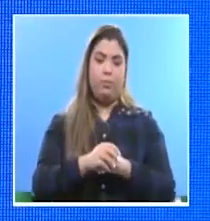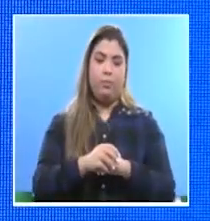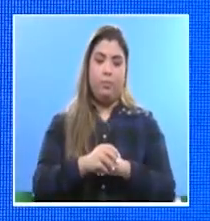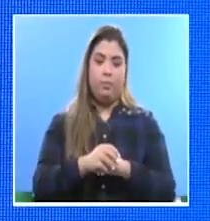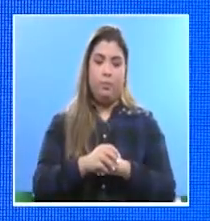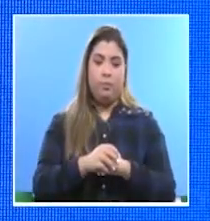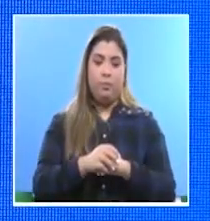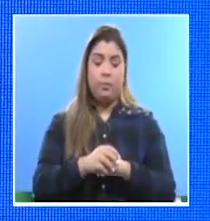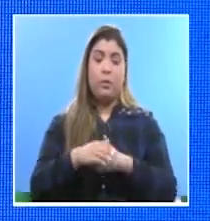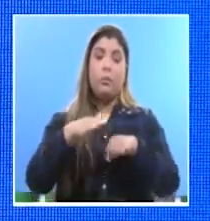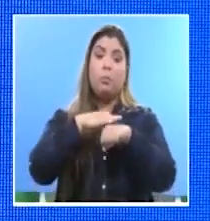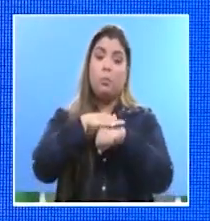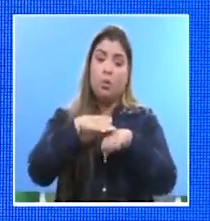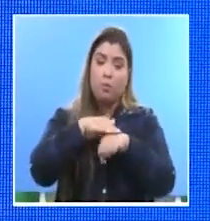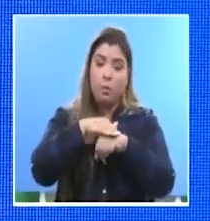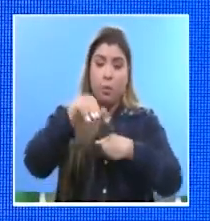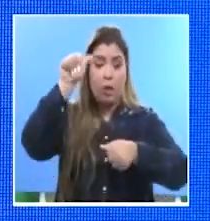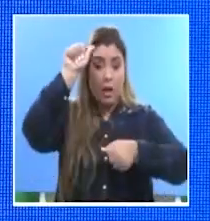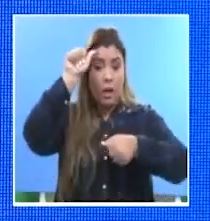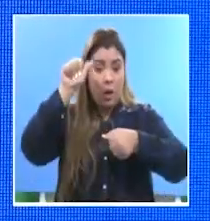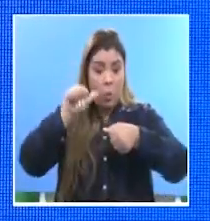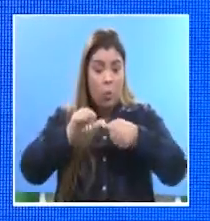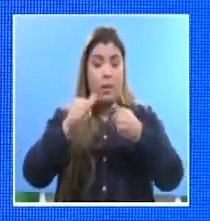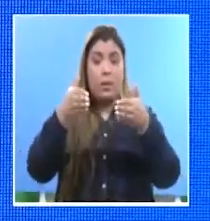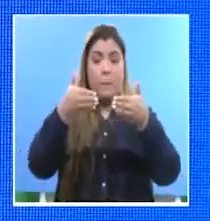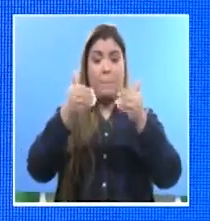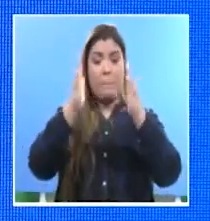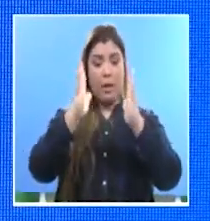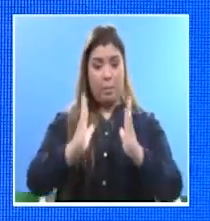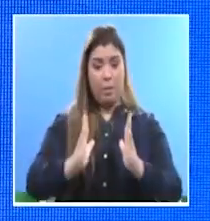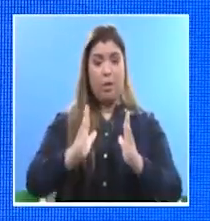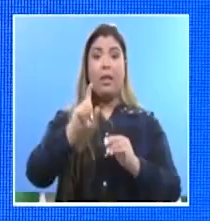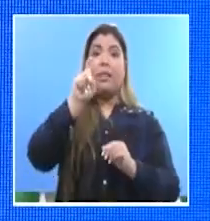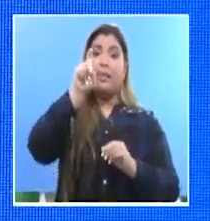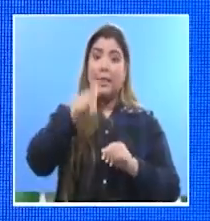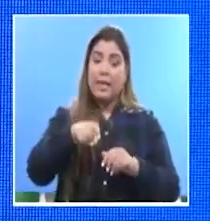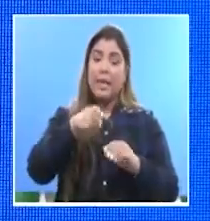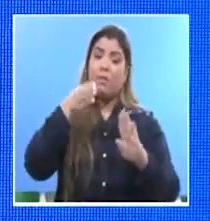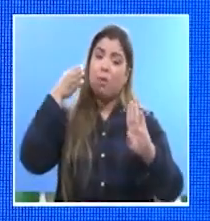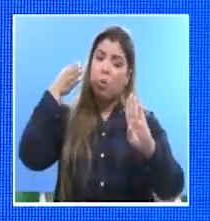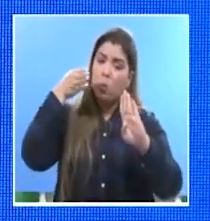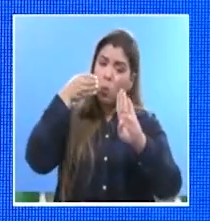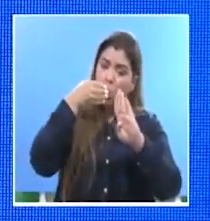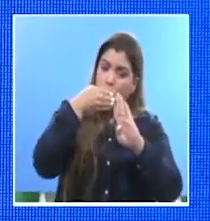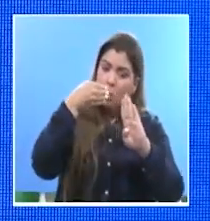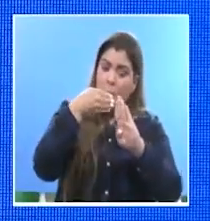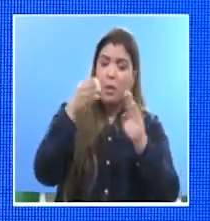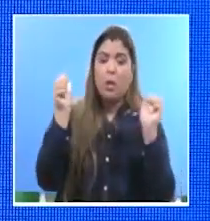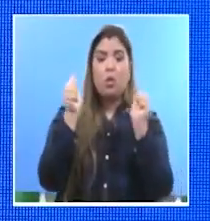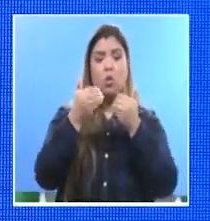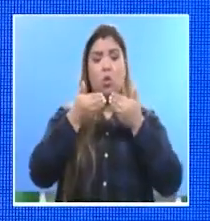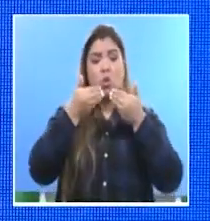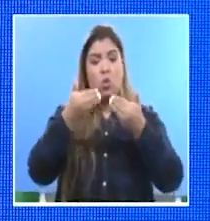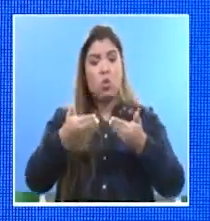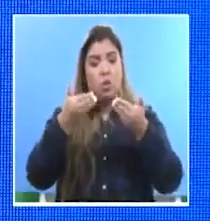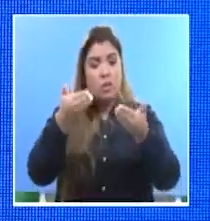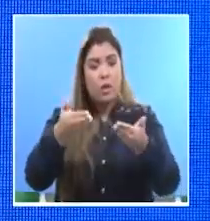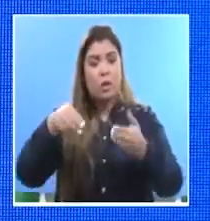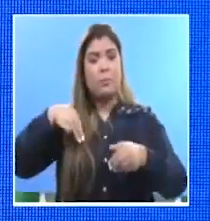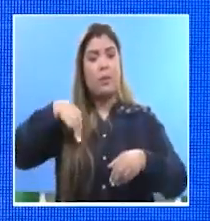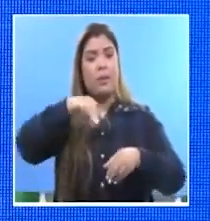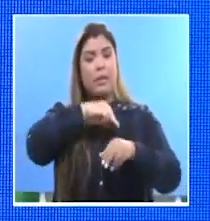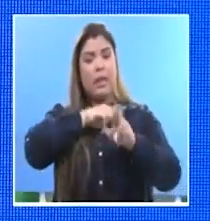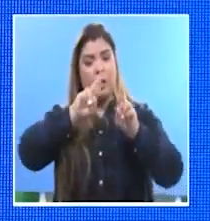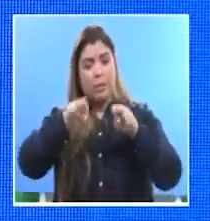recalcar a la población que se debe de mantener un estricto cumplimiento en las medidas de higiene